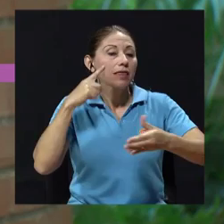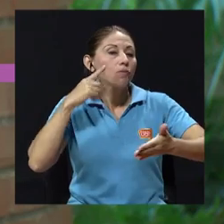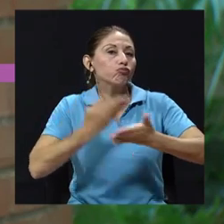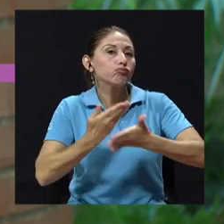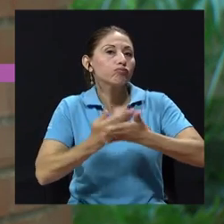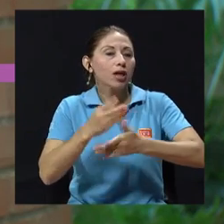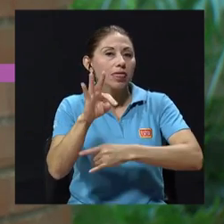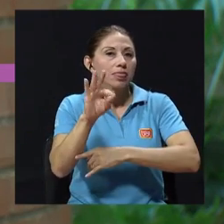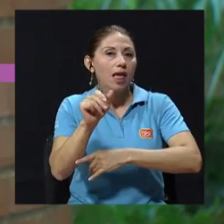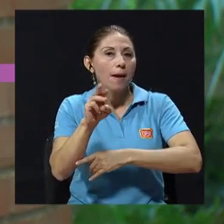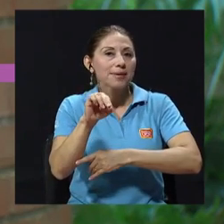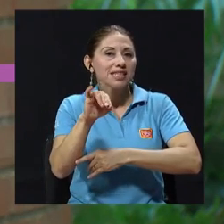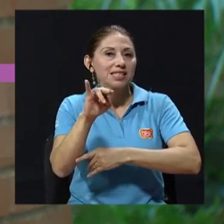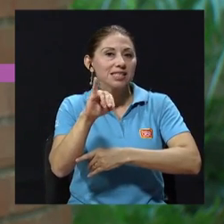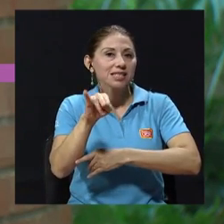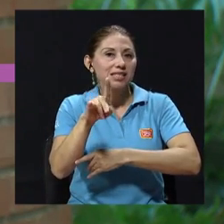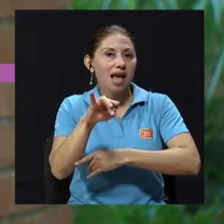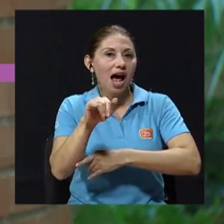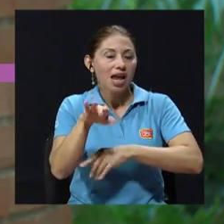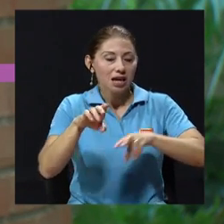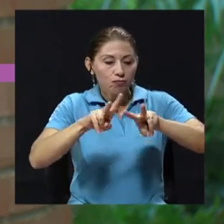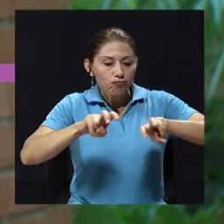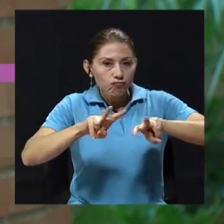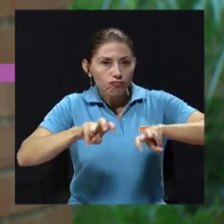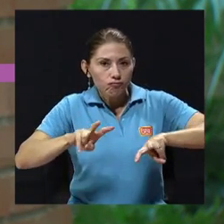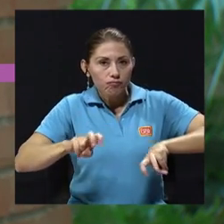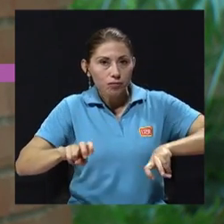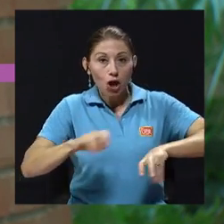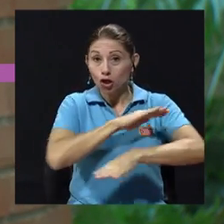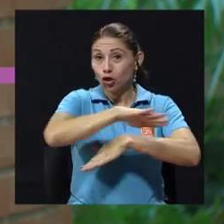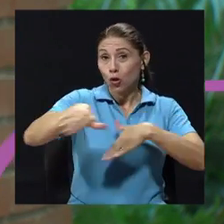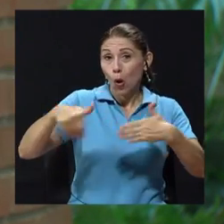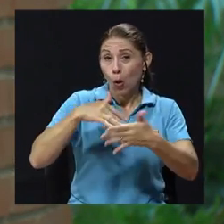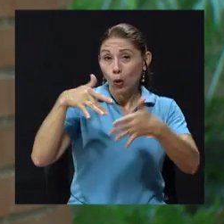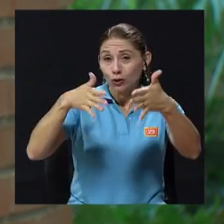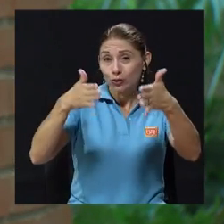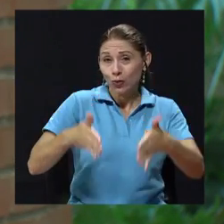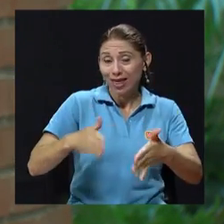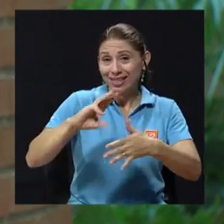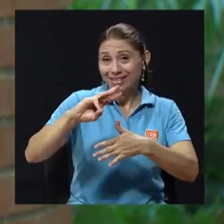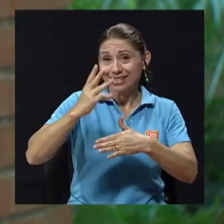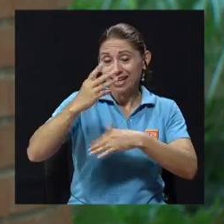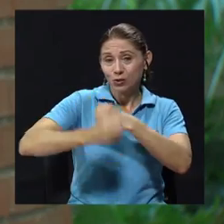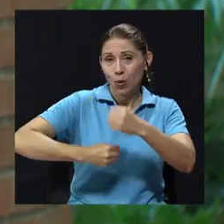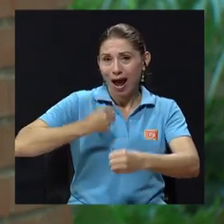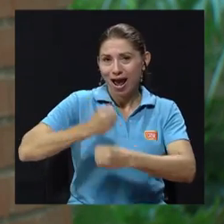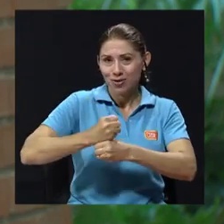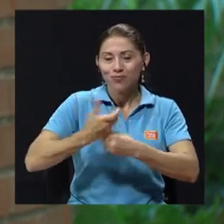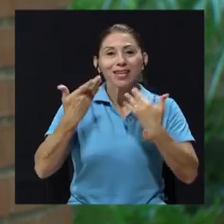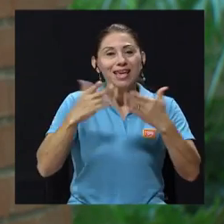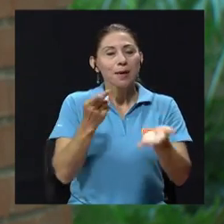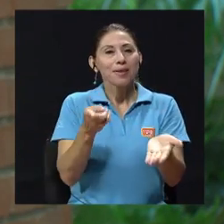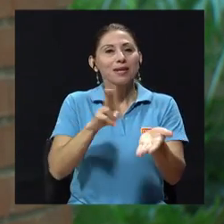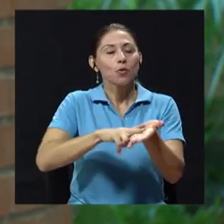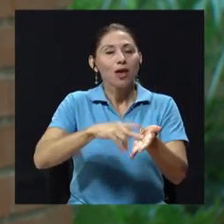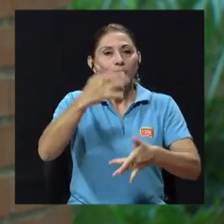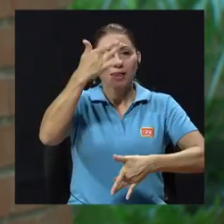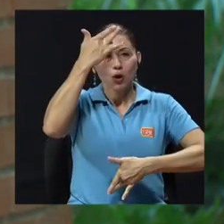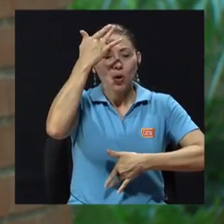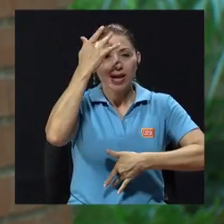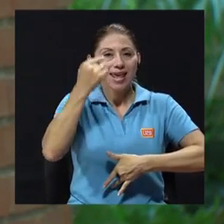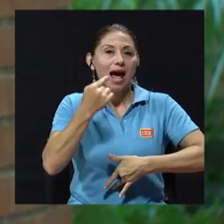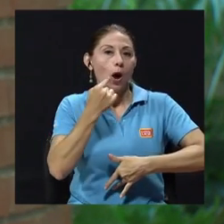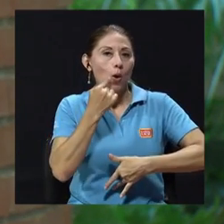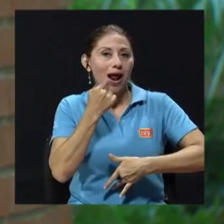tamizajes, por ejemplo, la totalidad de los estudiantes de sexto año que están matriculados en patología oral 2 son